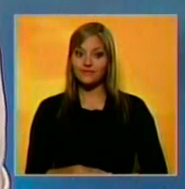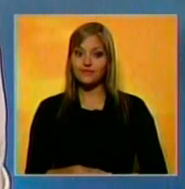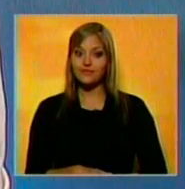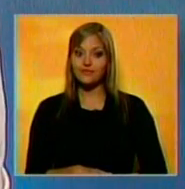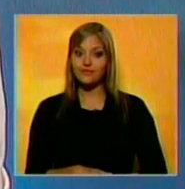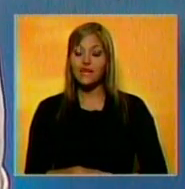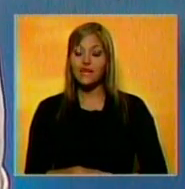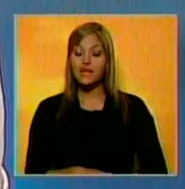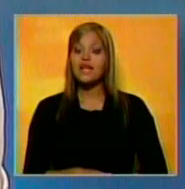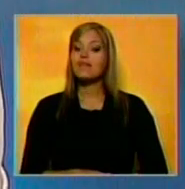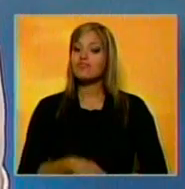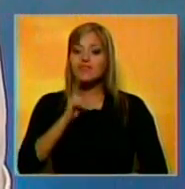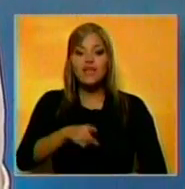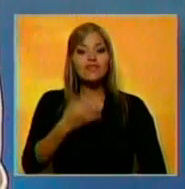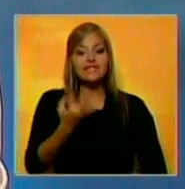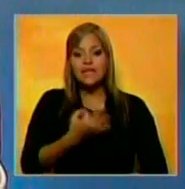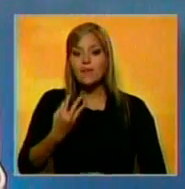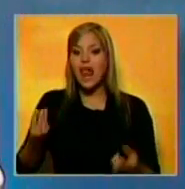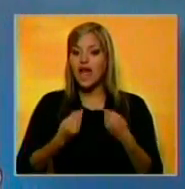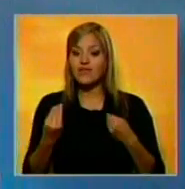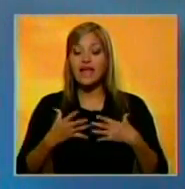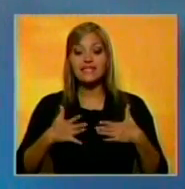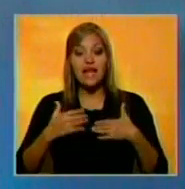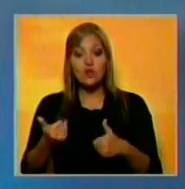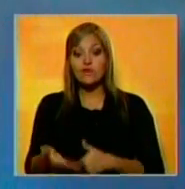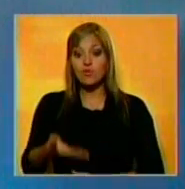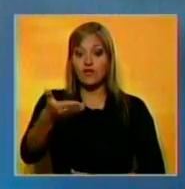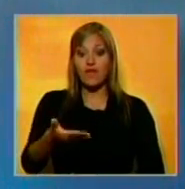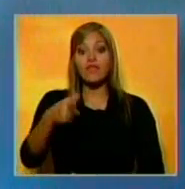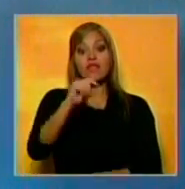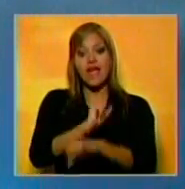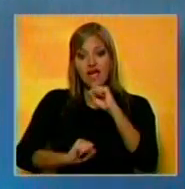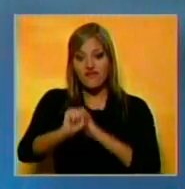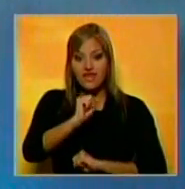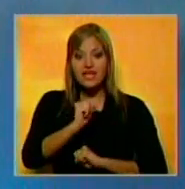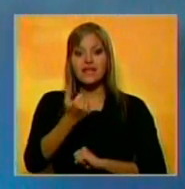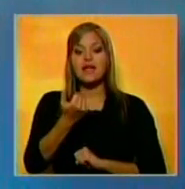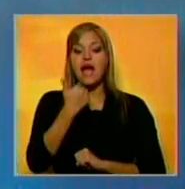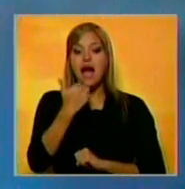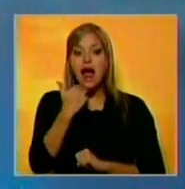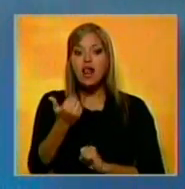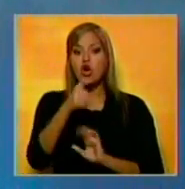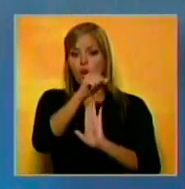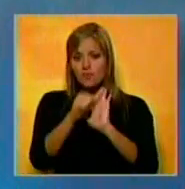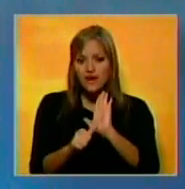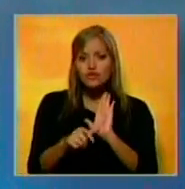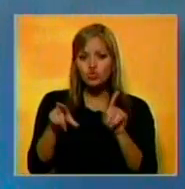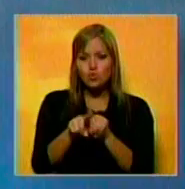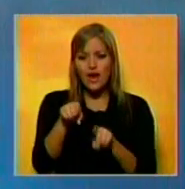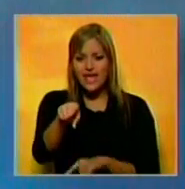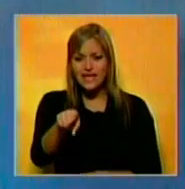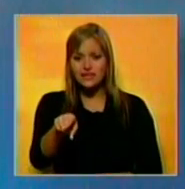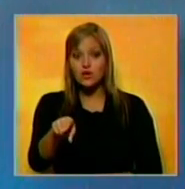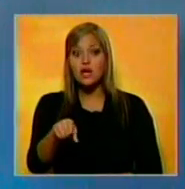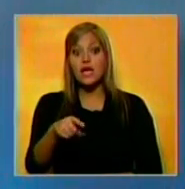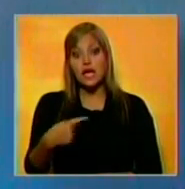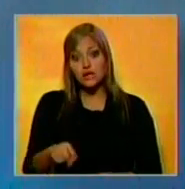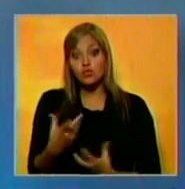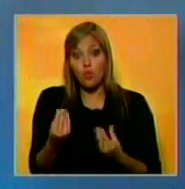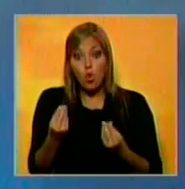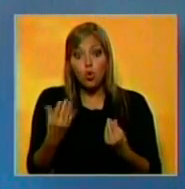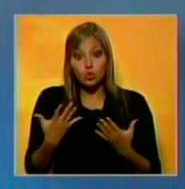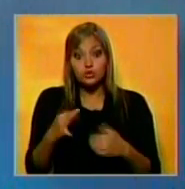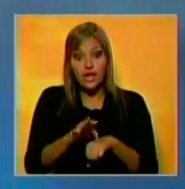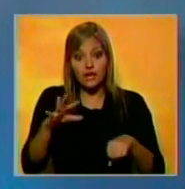Vigilar siempre su forma de vida y tener la salud como prioridad puede evitar la necesidad de llegar a métodos quirúrgicos como este que son tan invasivos.